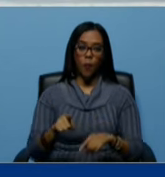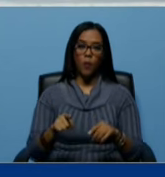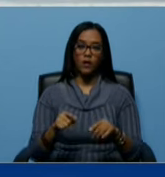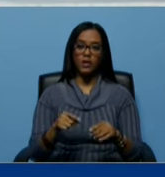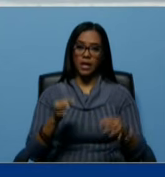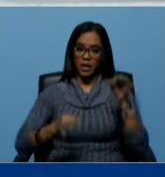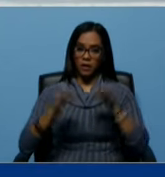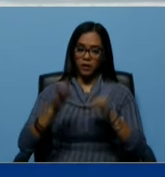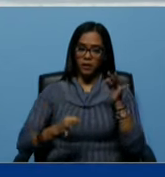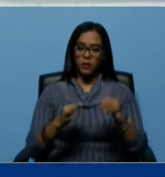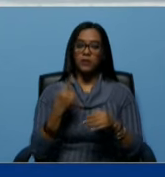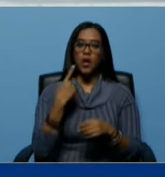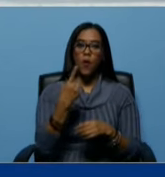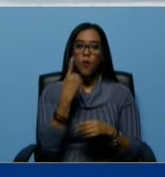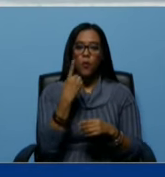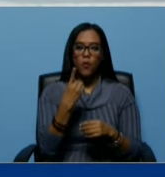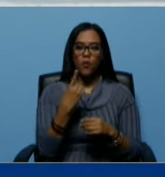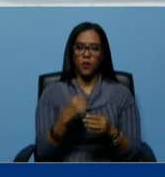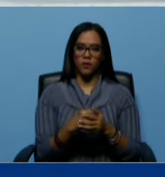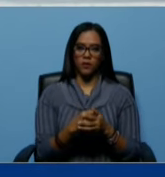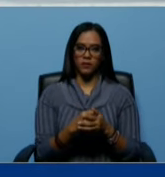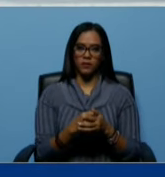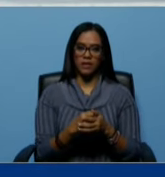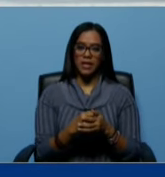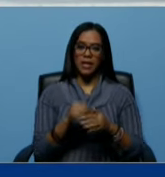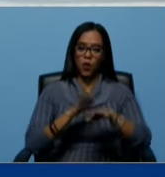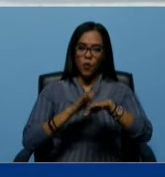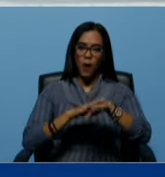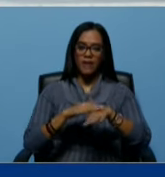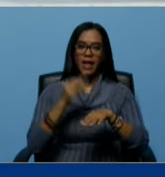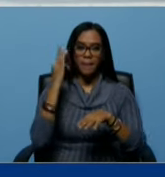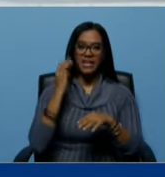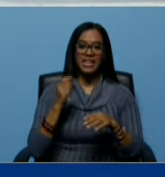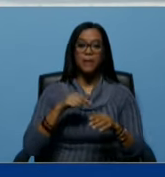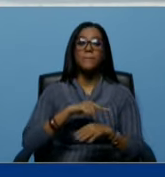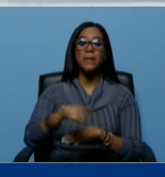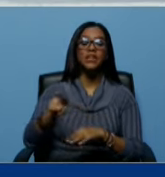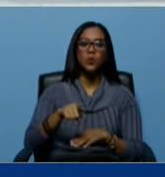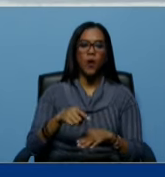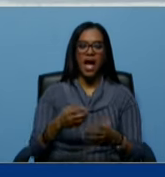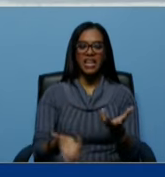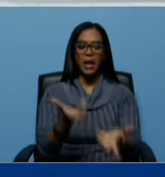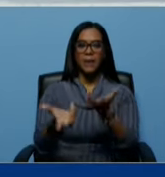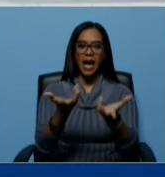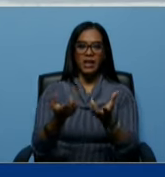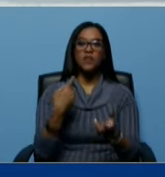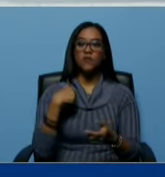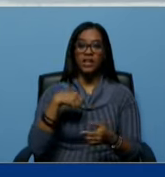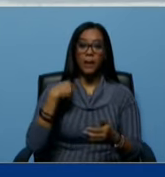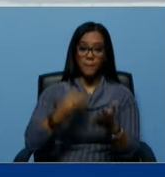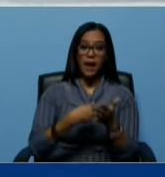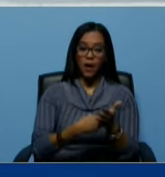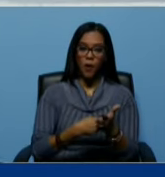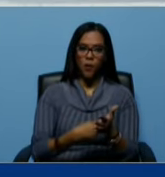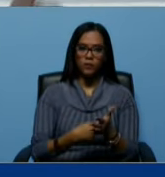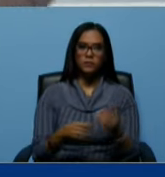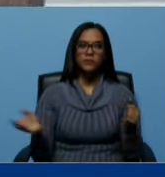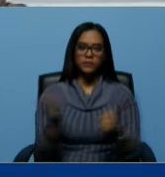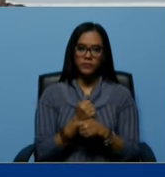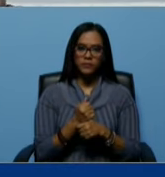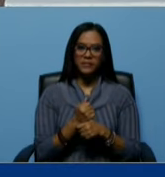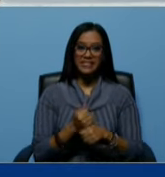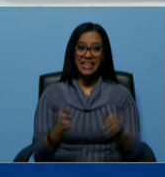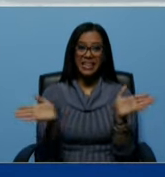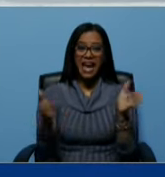de uno de los involucrados en Petare que fue el que más mandó a quemar y fue el que pagó y se encontraron